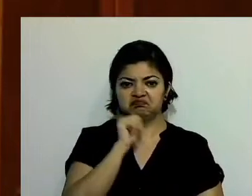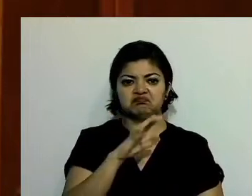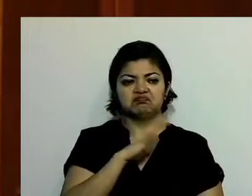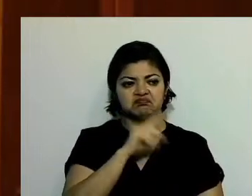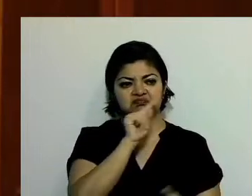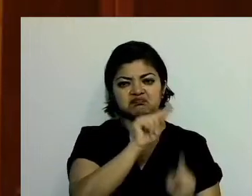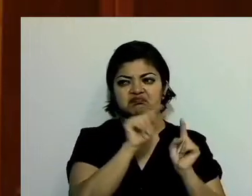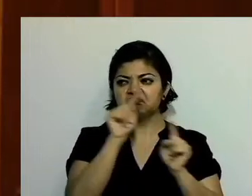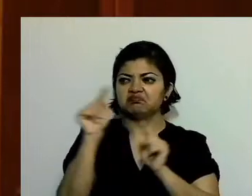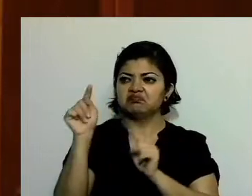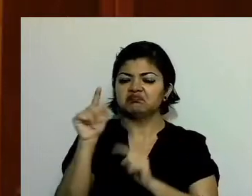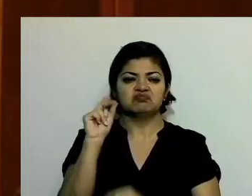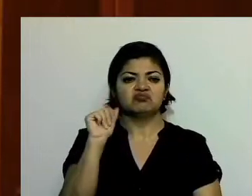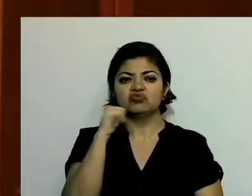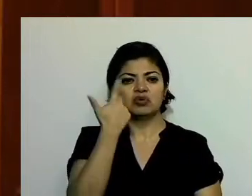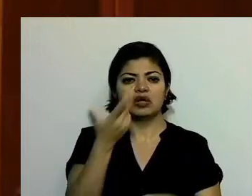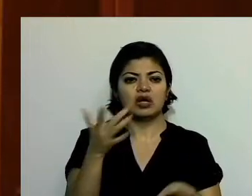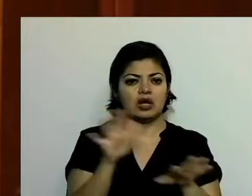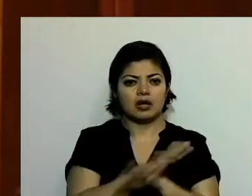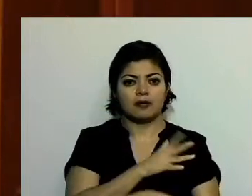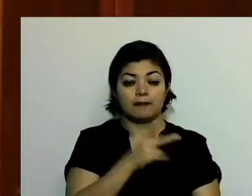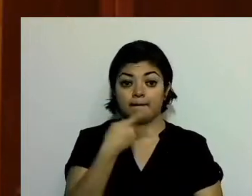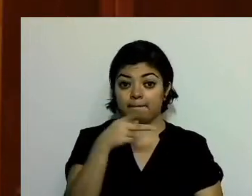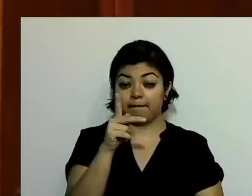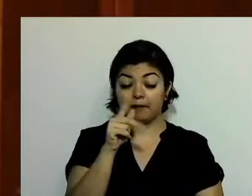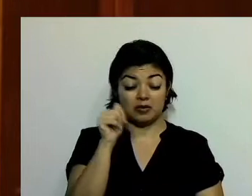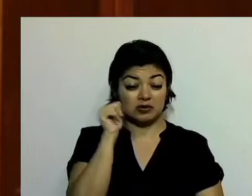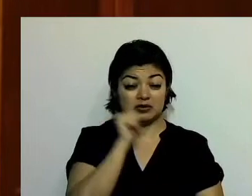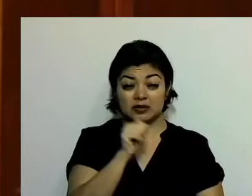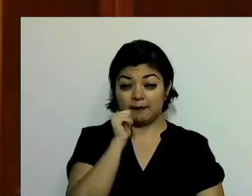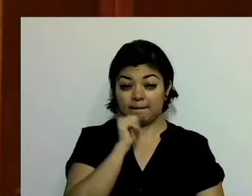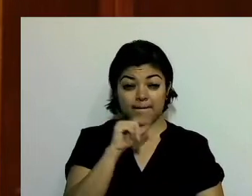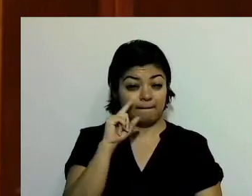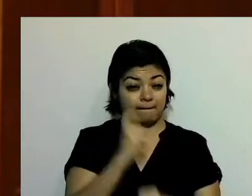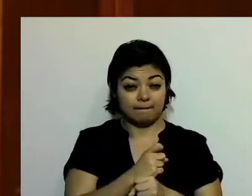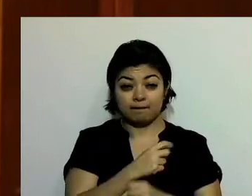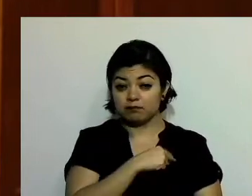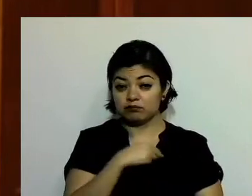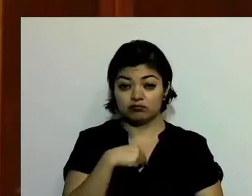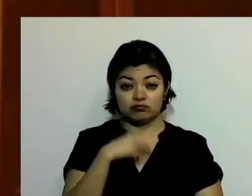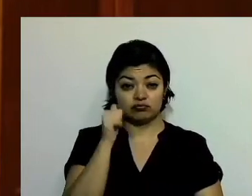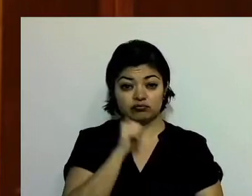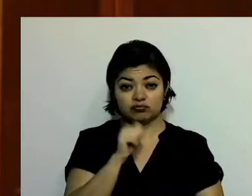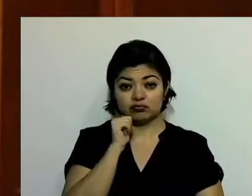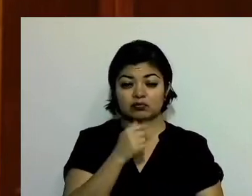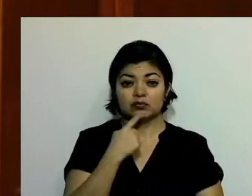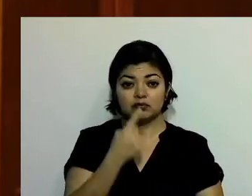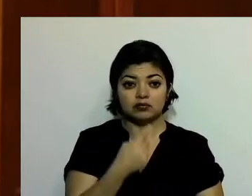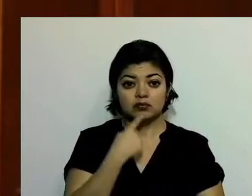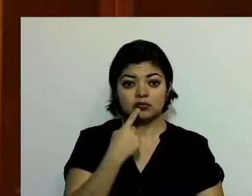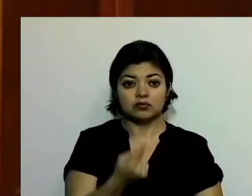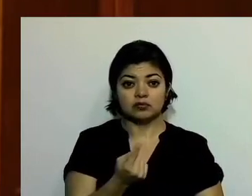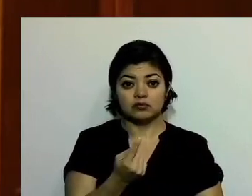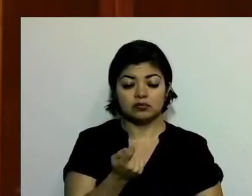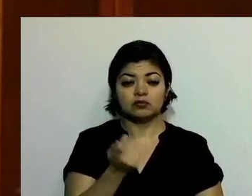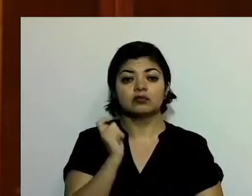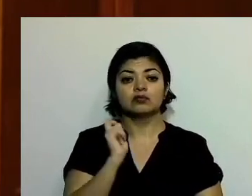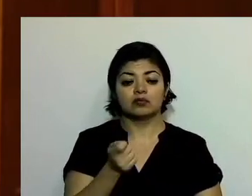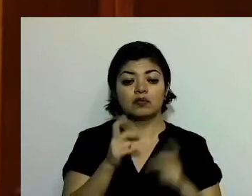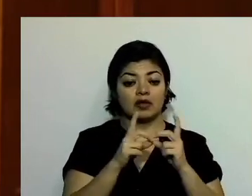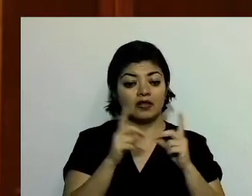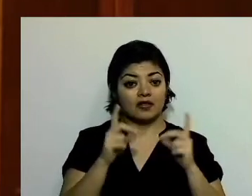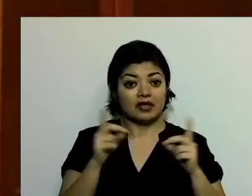cambio, pero siempre, finalmente, como lo hemos dicho en otras ocasiones, el desarrollo,